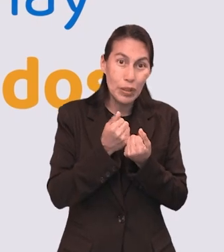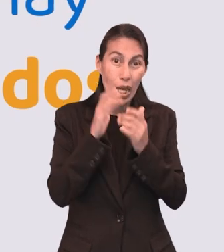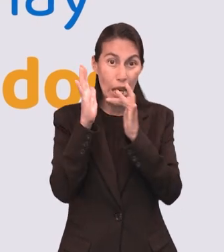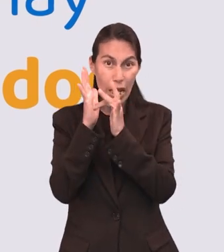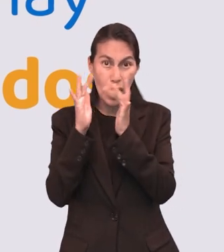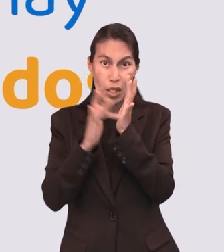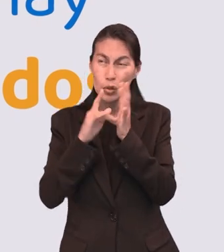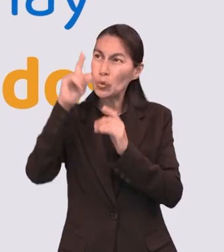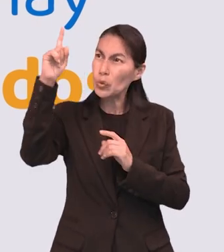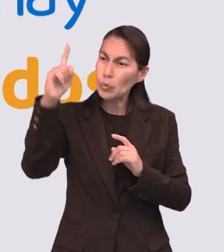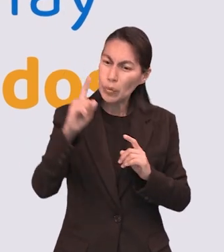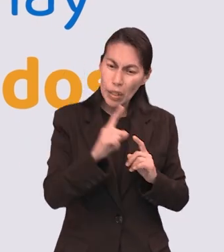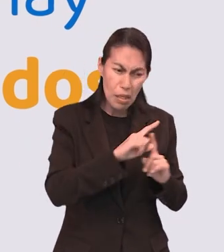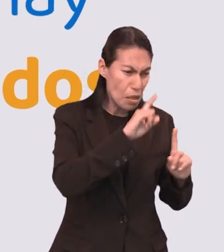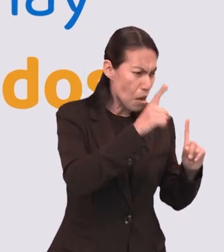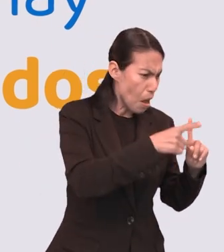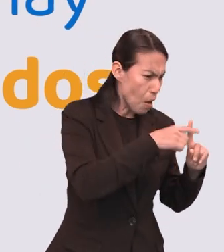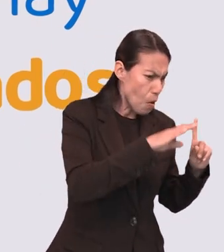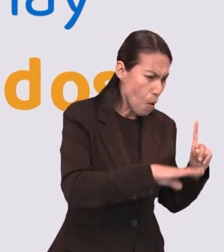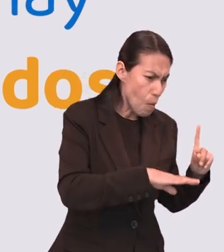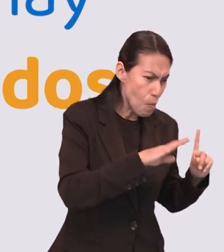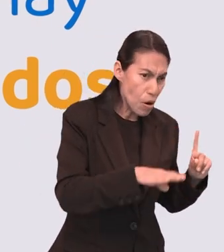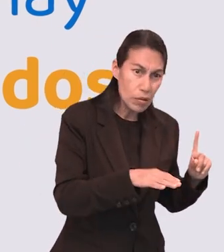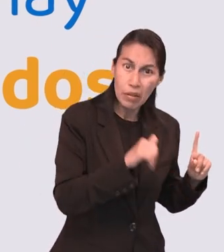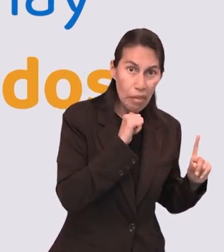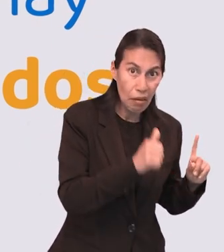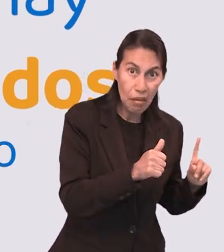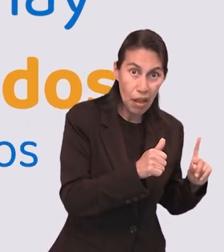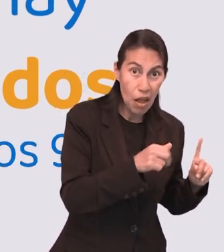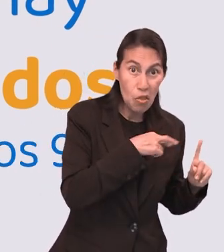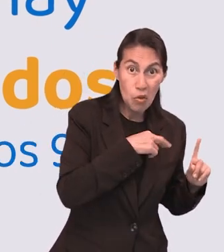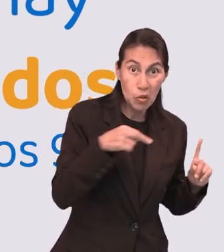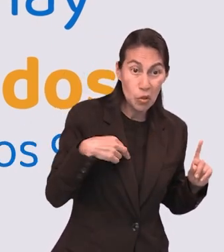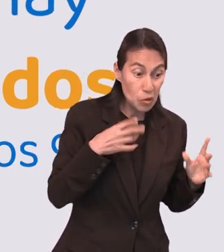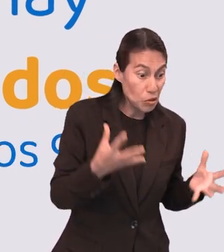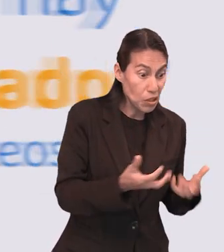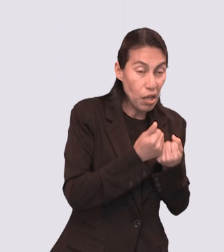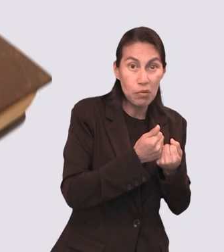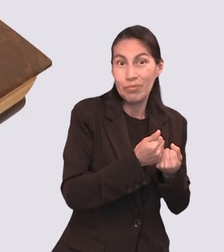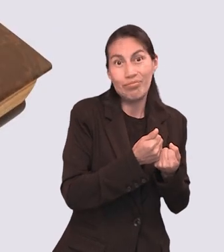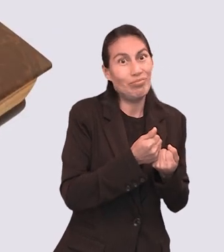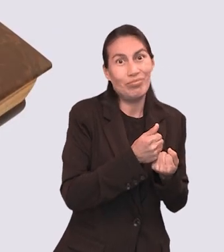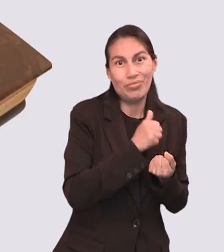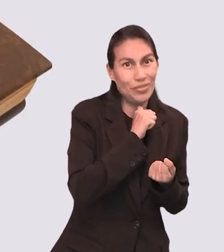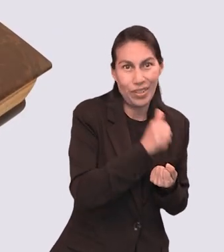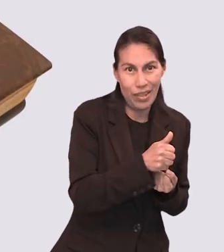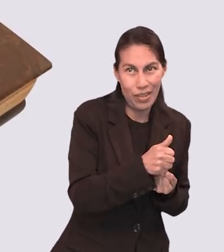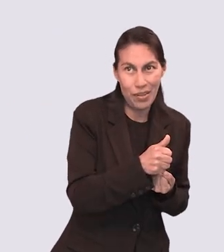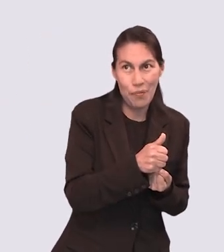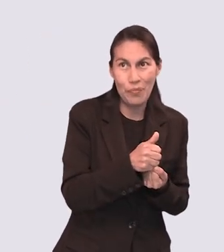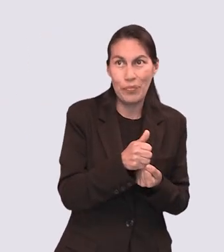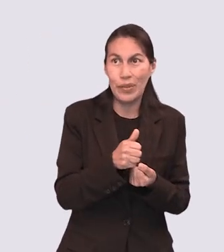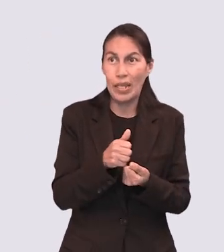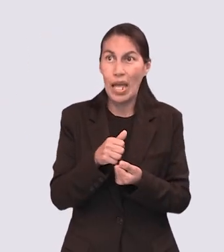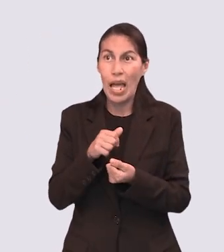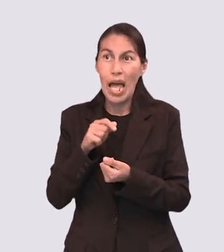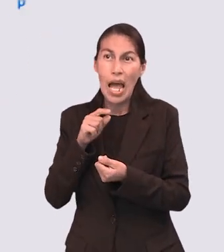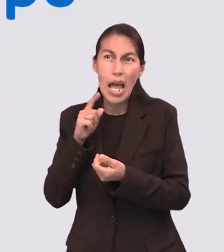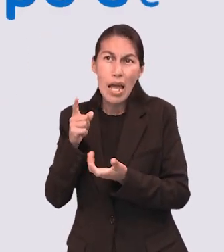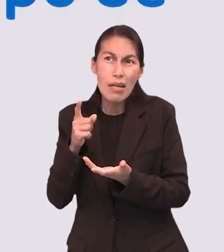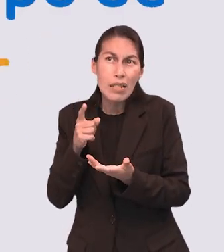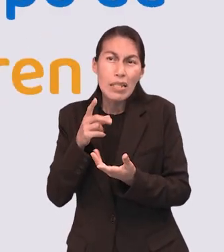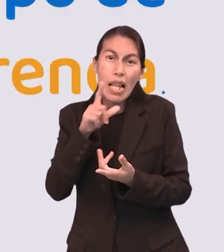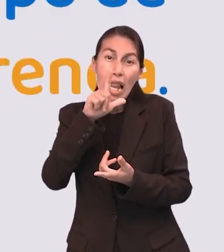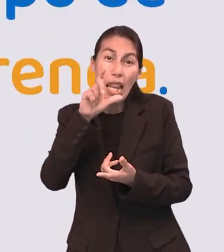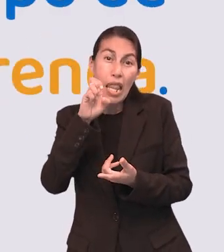derramamiento de sangre no hay perdón de pecados. Hebreos 9, 22. El Antiguo Testamento delinea más de